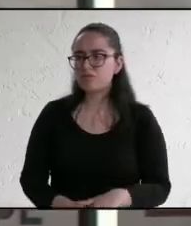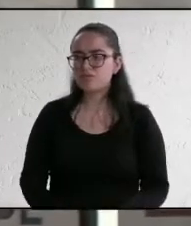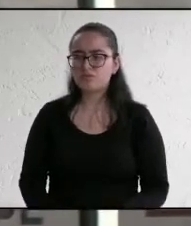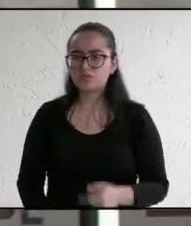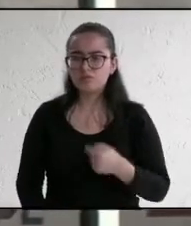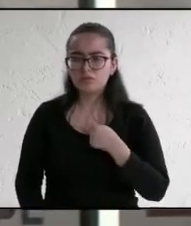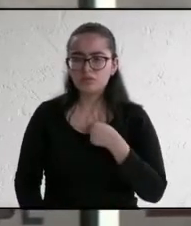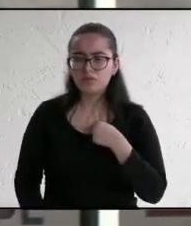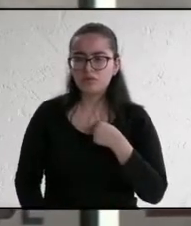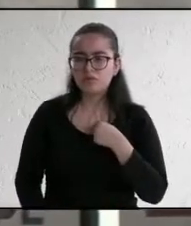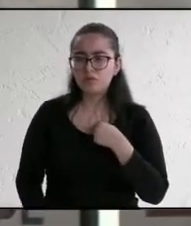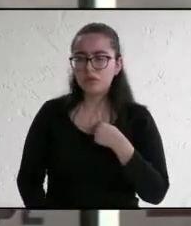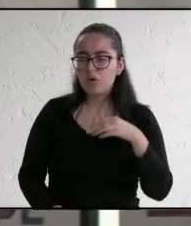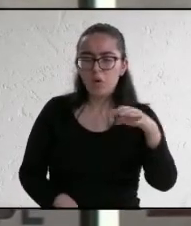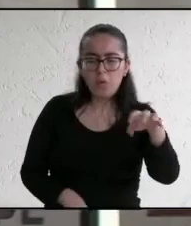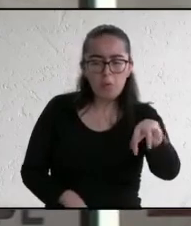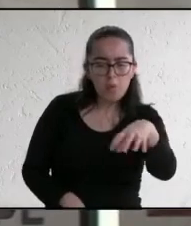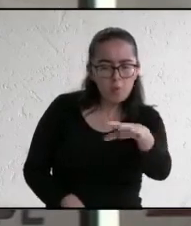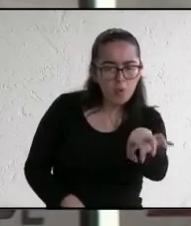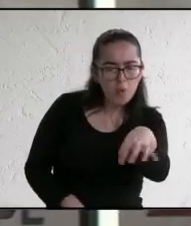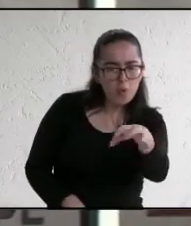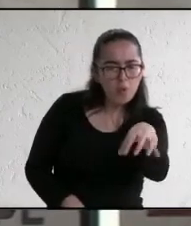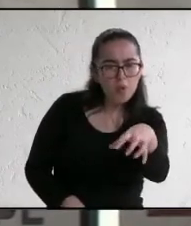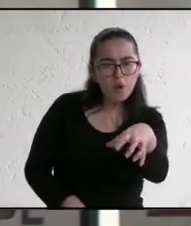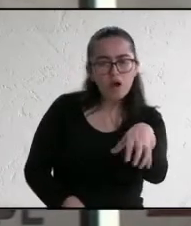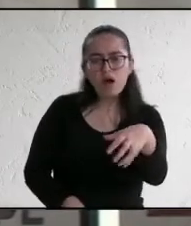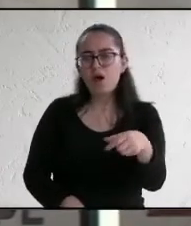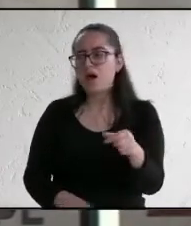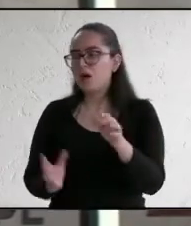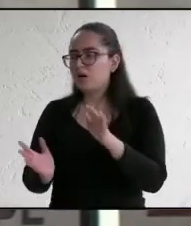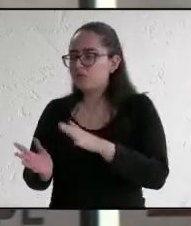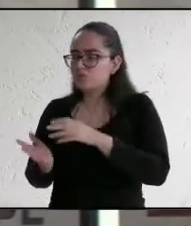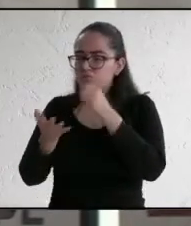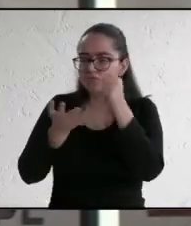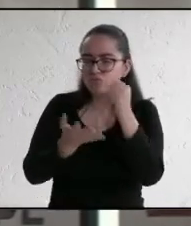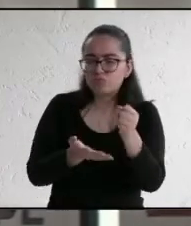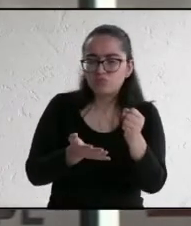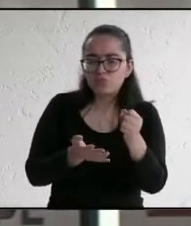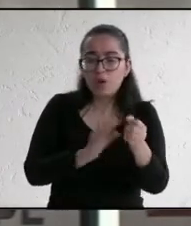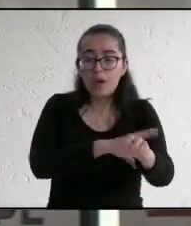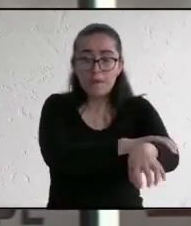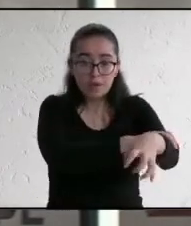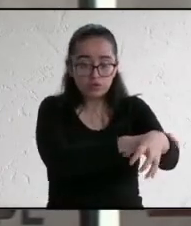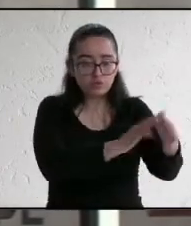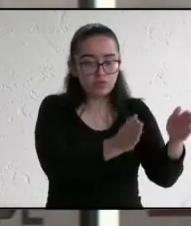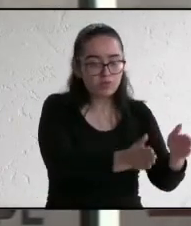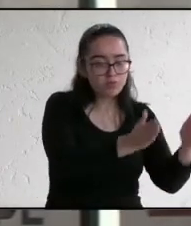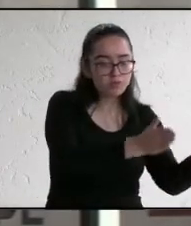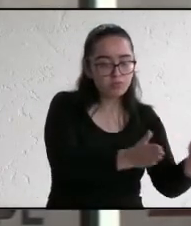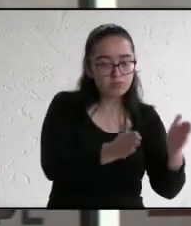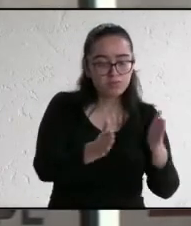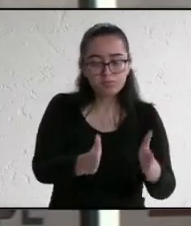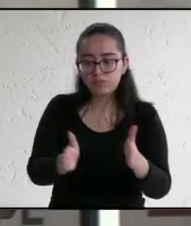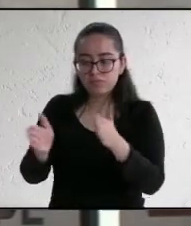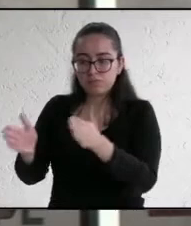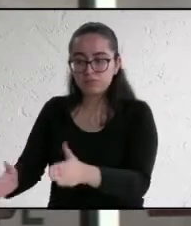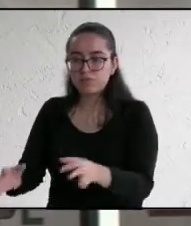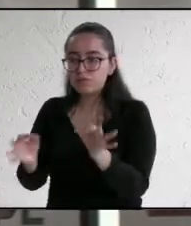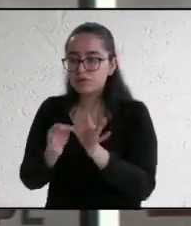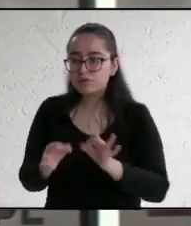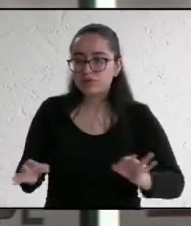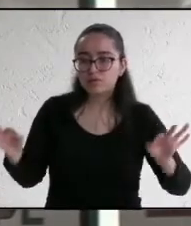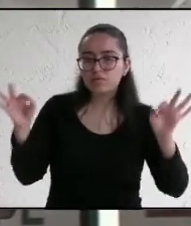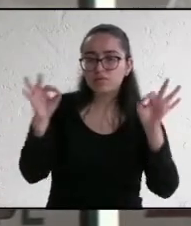hay que continuar con la gestión de los residuos sólidos y hacer la separación entre orgánicos e inorgánicos y los